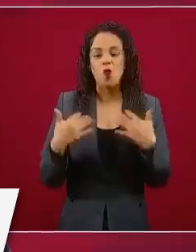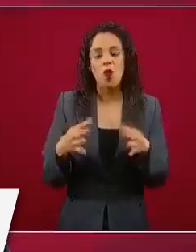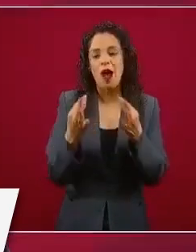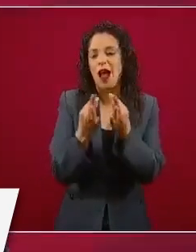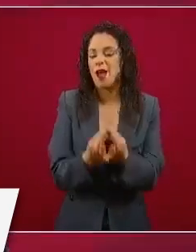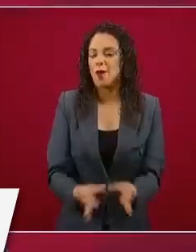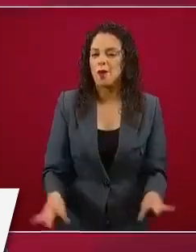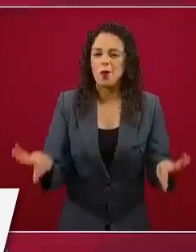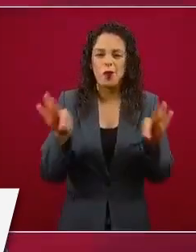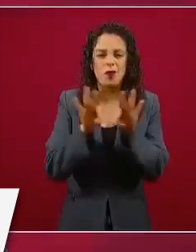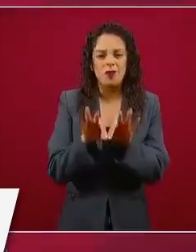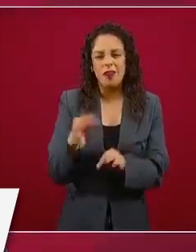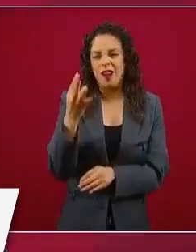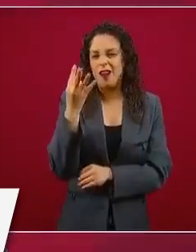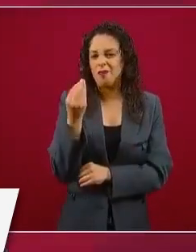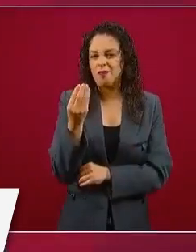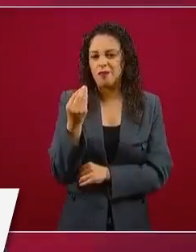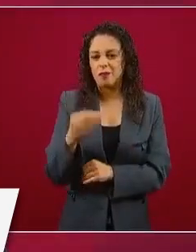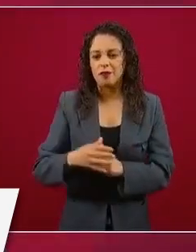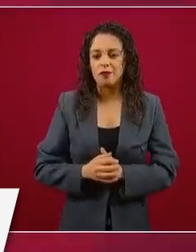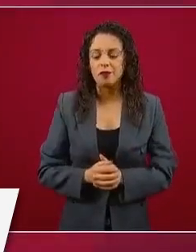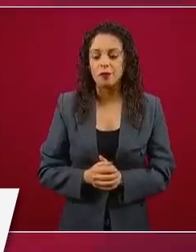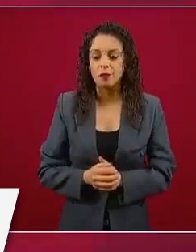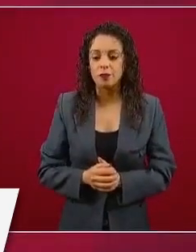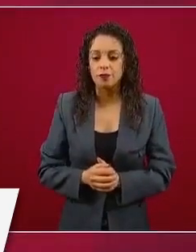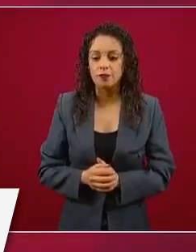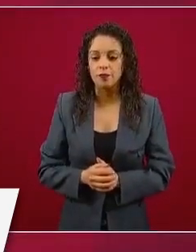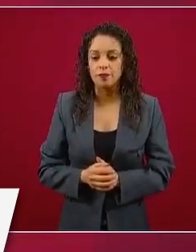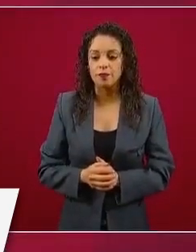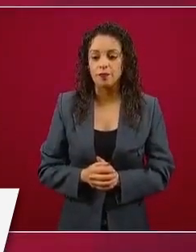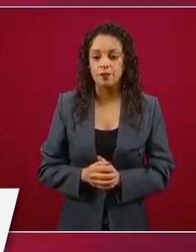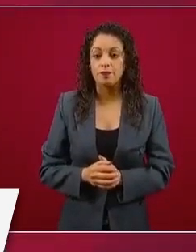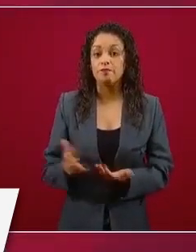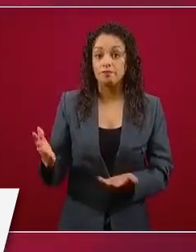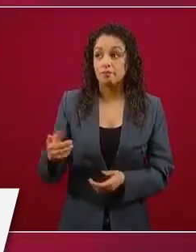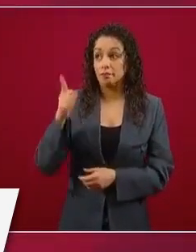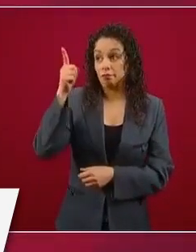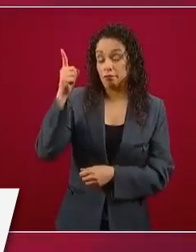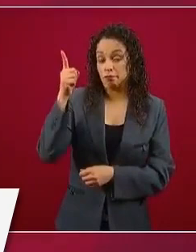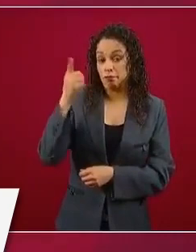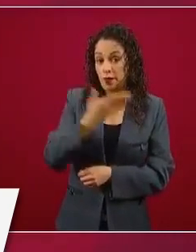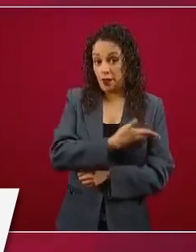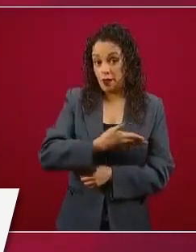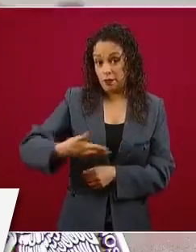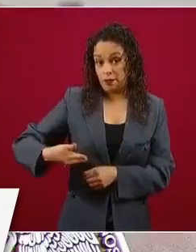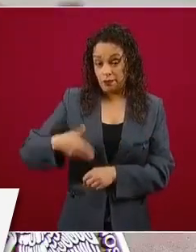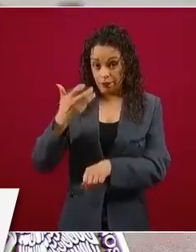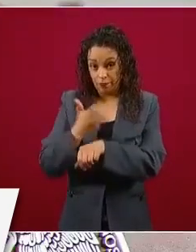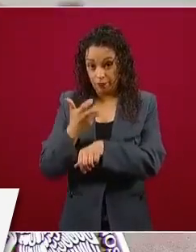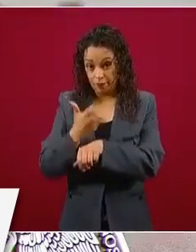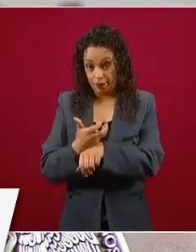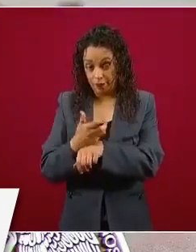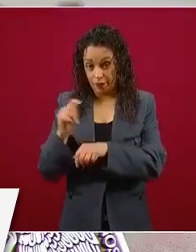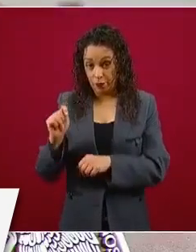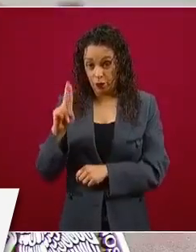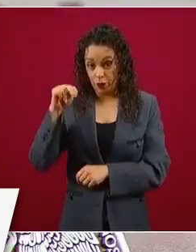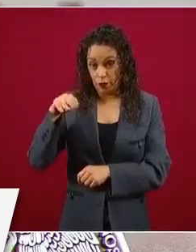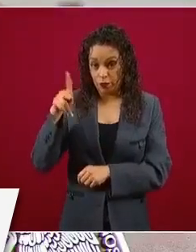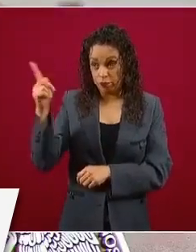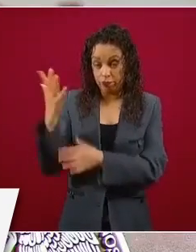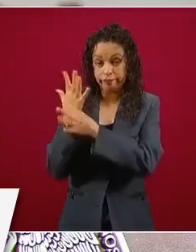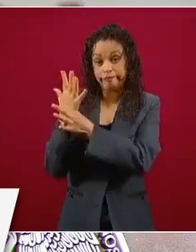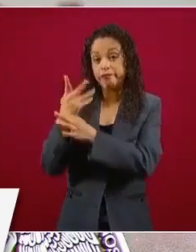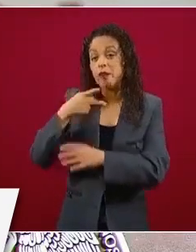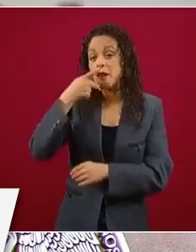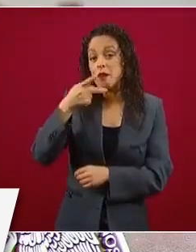En palabras del presidente Donald Trump es el tratado